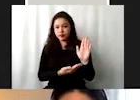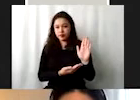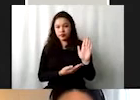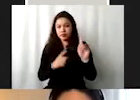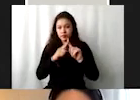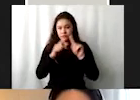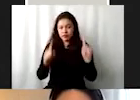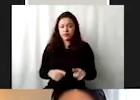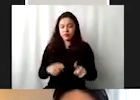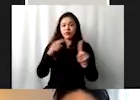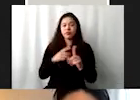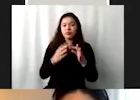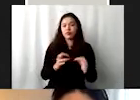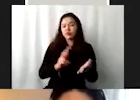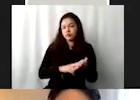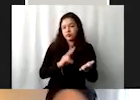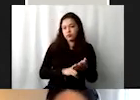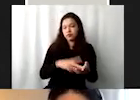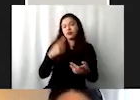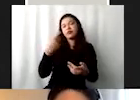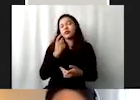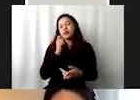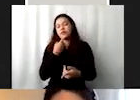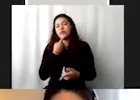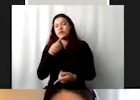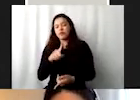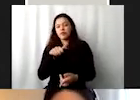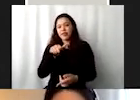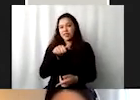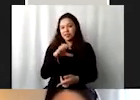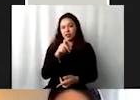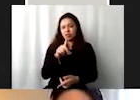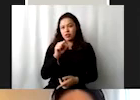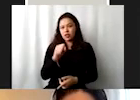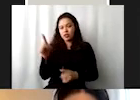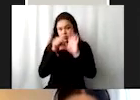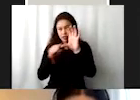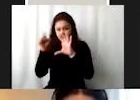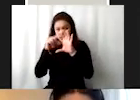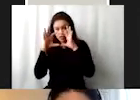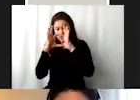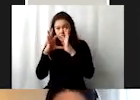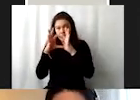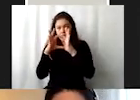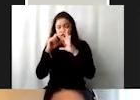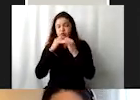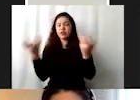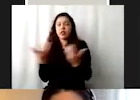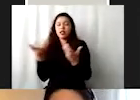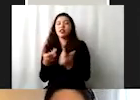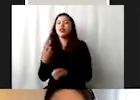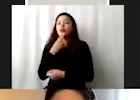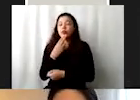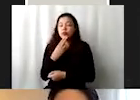principios que se reflejan en su declaración con los 17 UDS al centro que a su vez se buscan tanto ejecutar o implementar